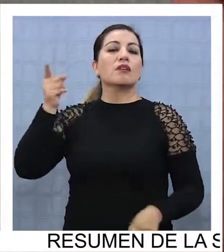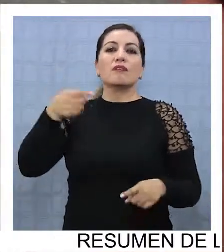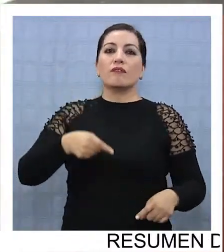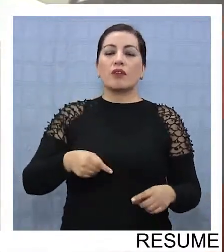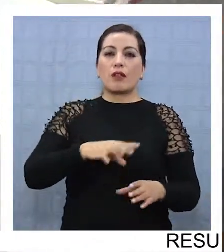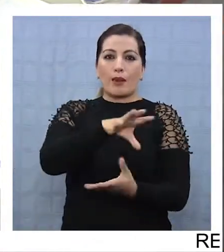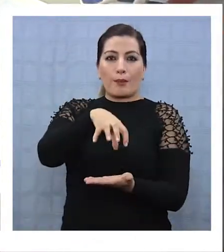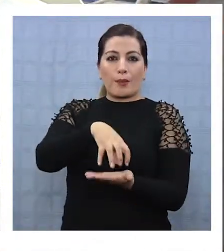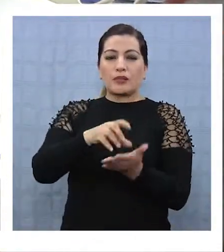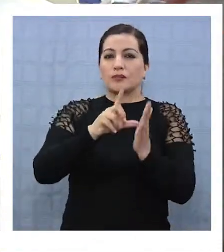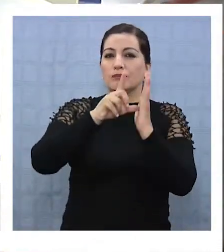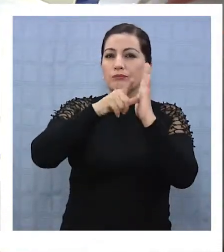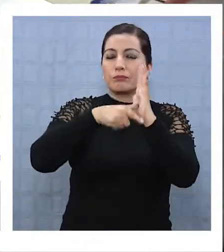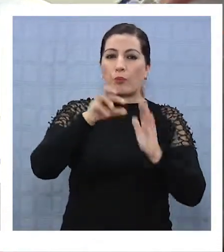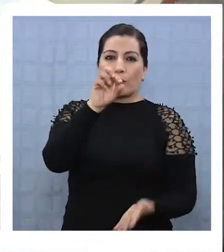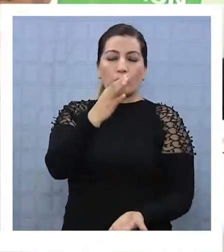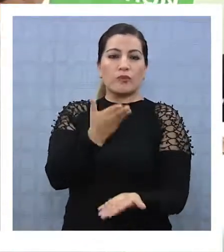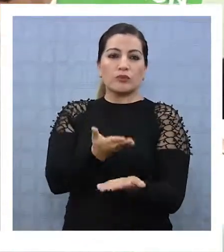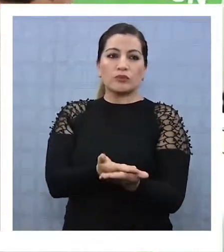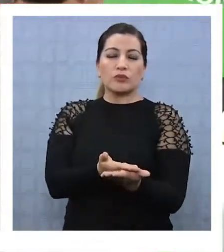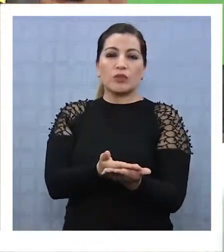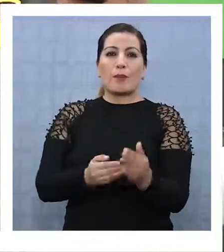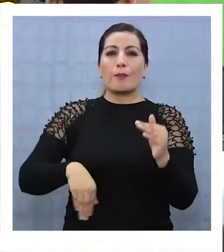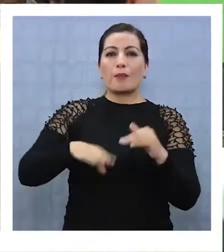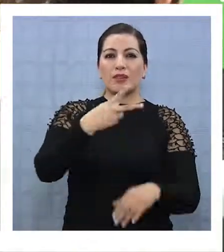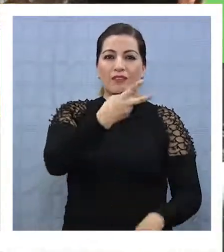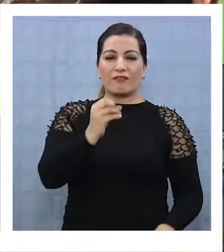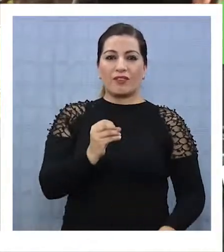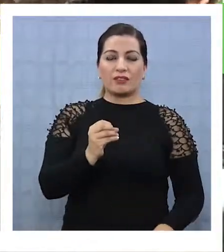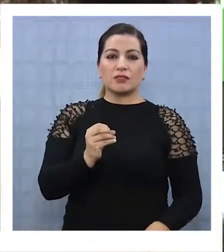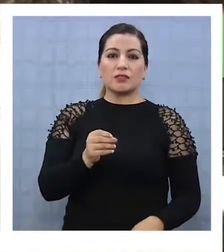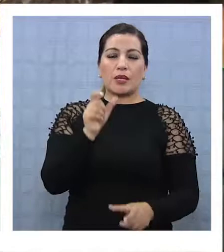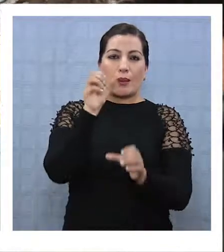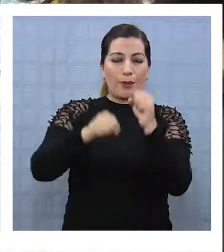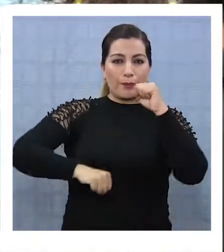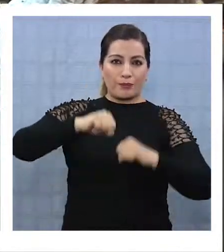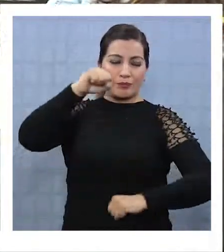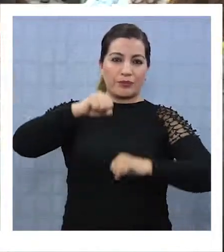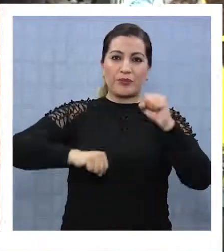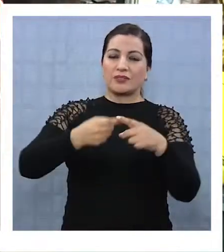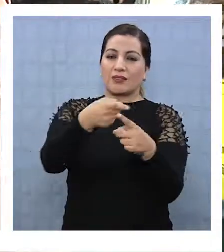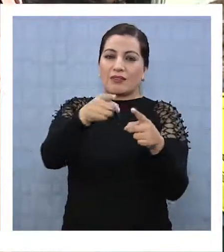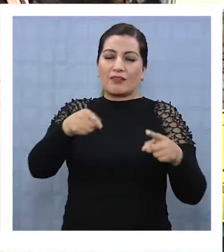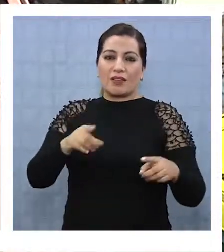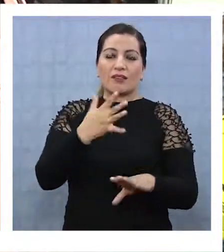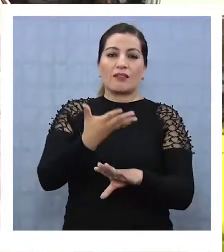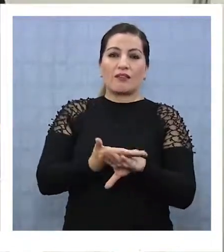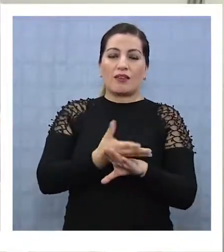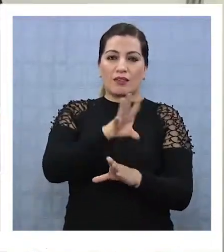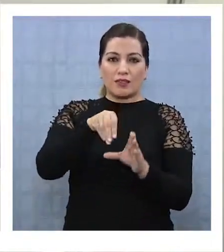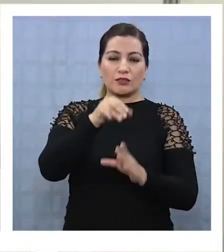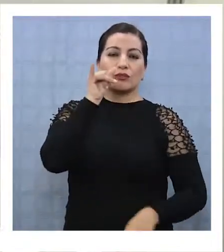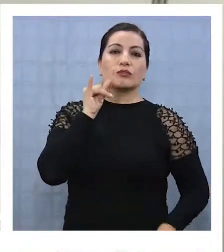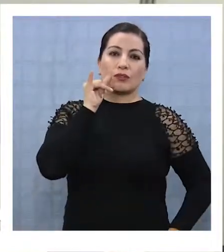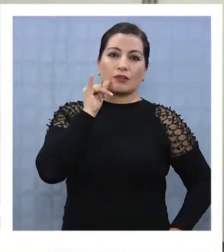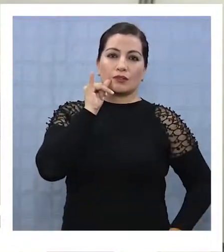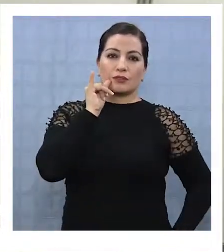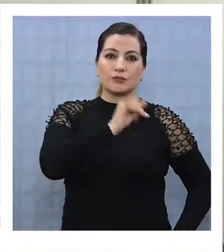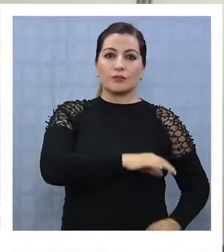que llegaron hasta la Plaza Prat, para postular a las más de 20 ofertas laborales de las distintas empresas de la región.